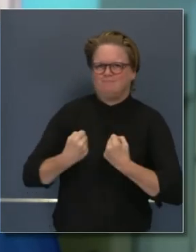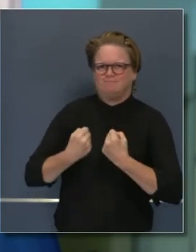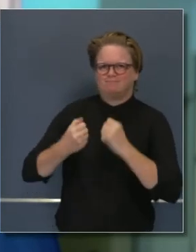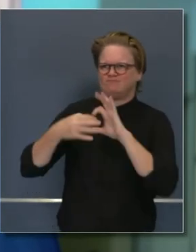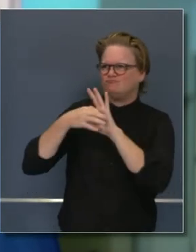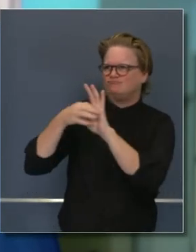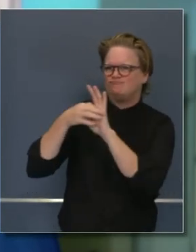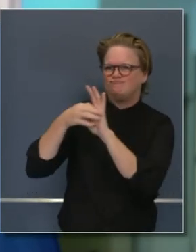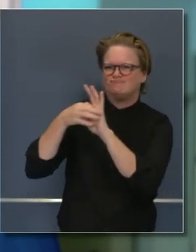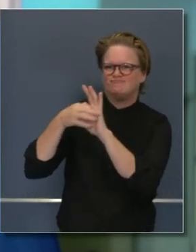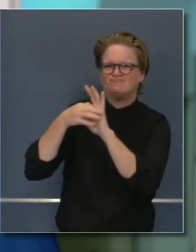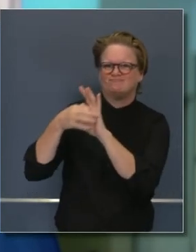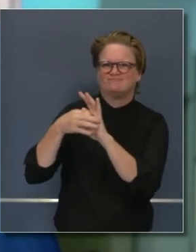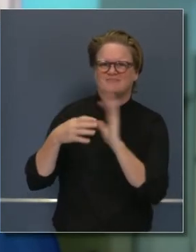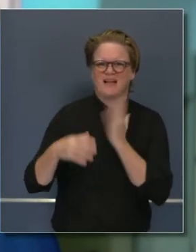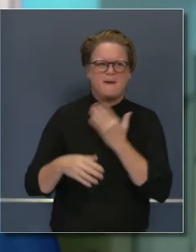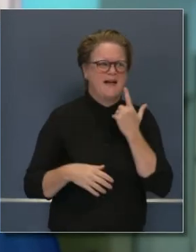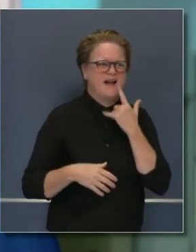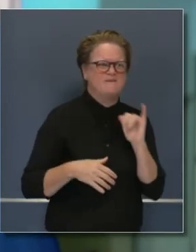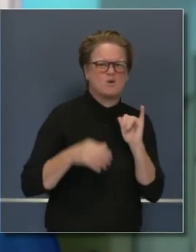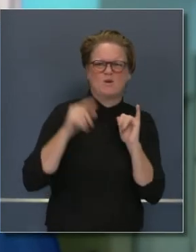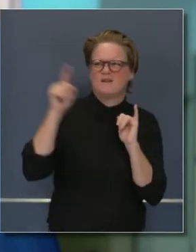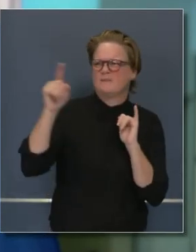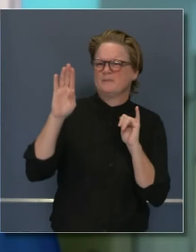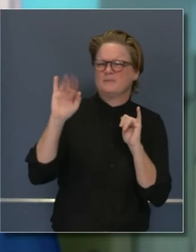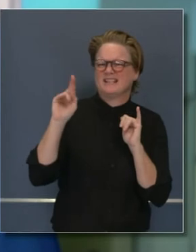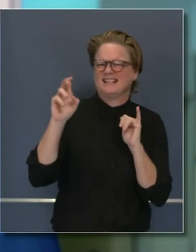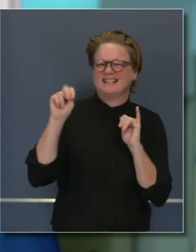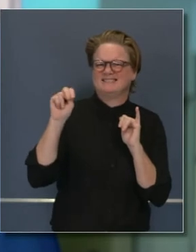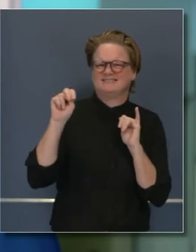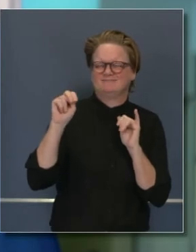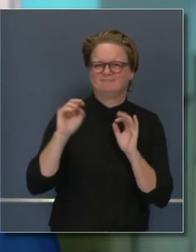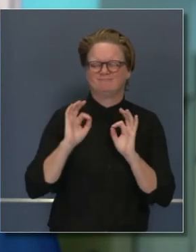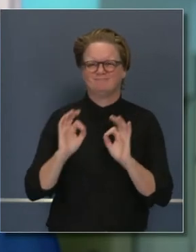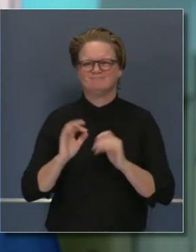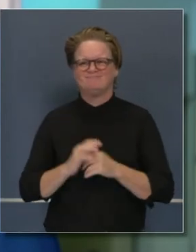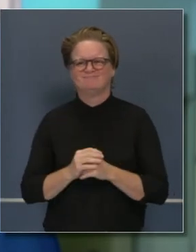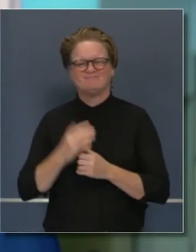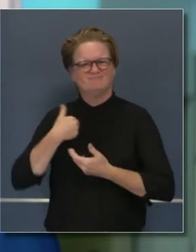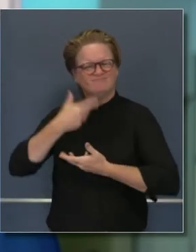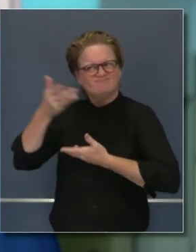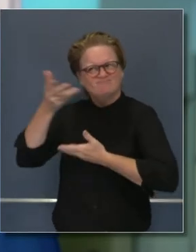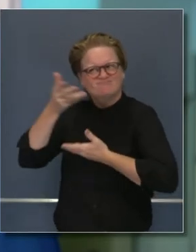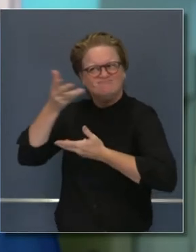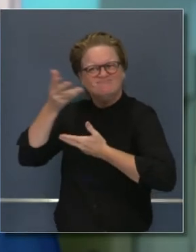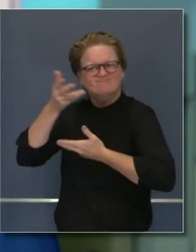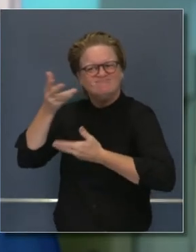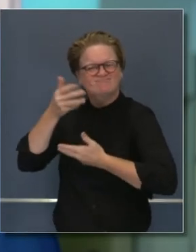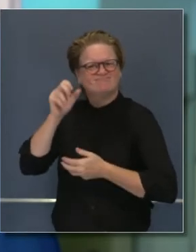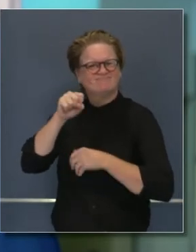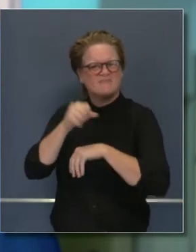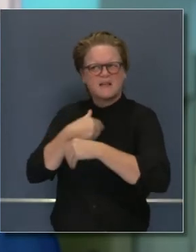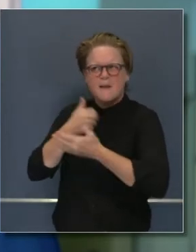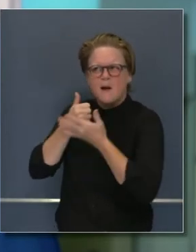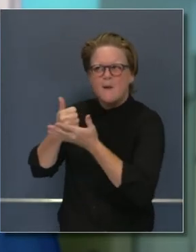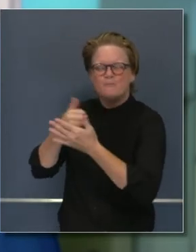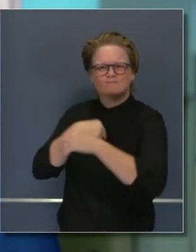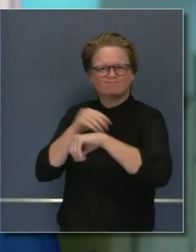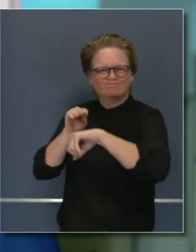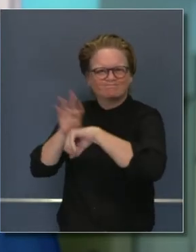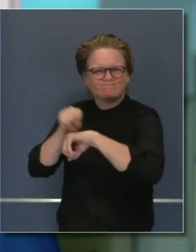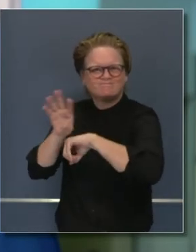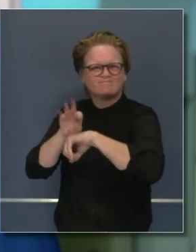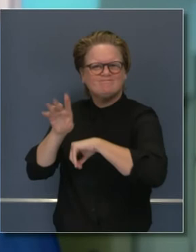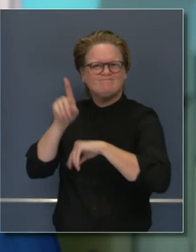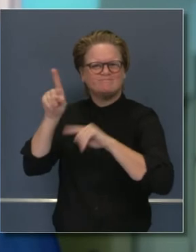son muy estrechas, fuertes, y este trabajo sigue de forma consistente. El doctor